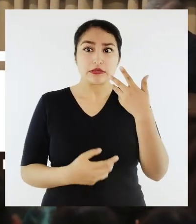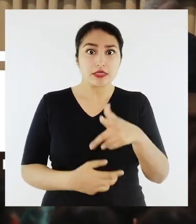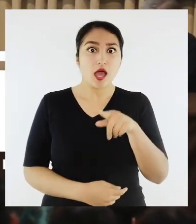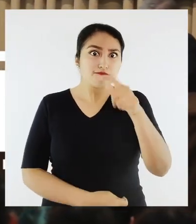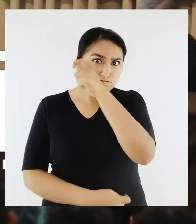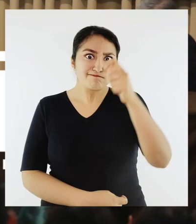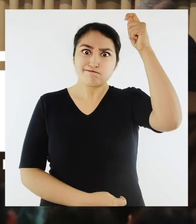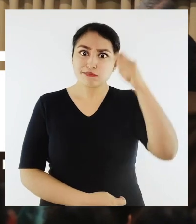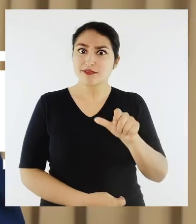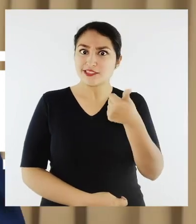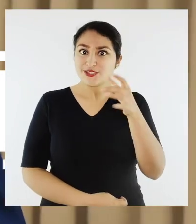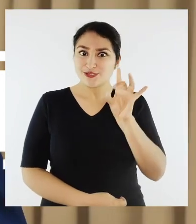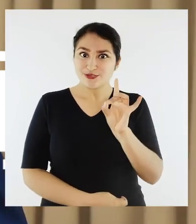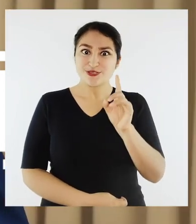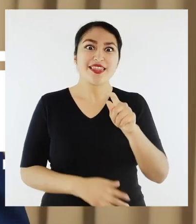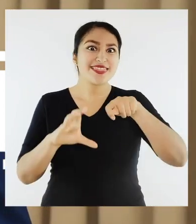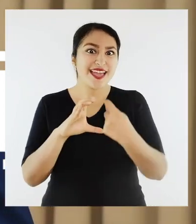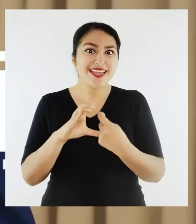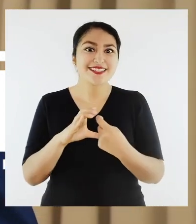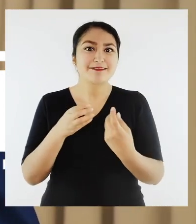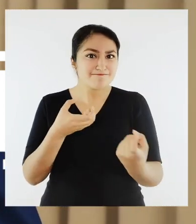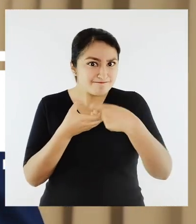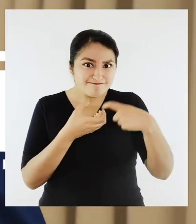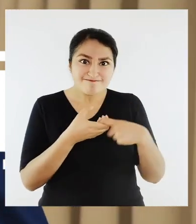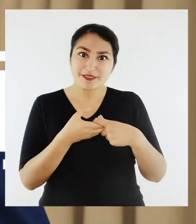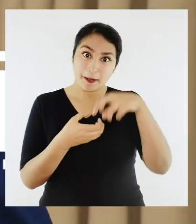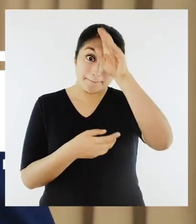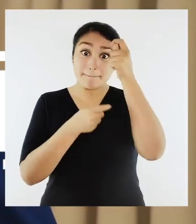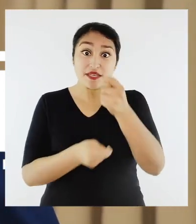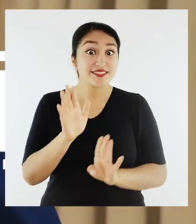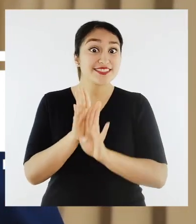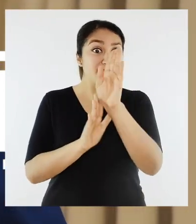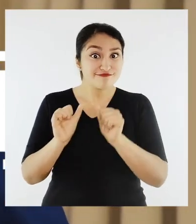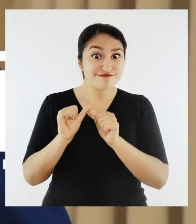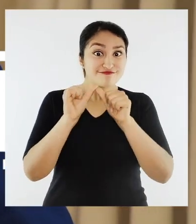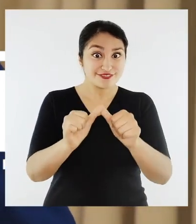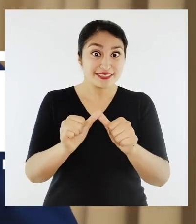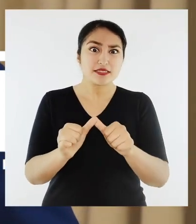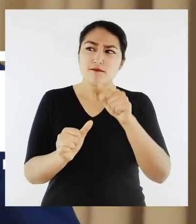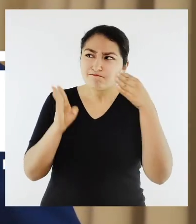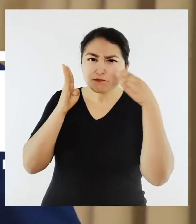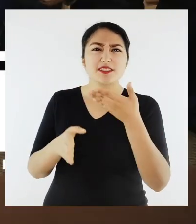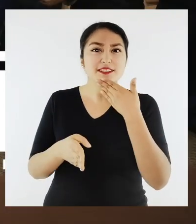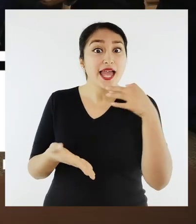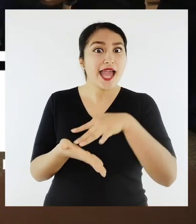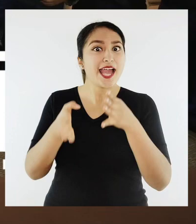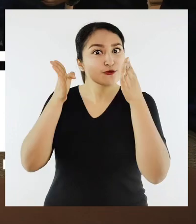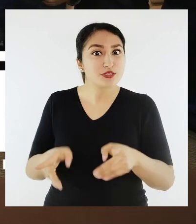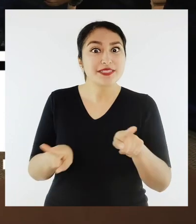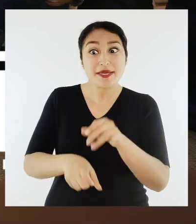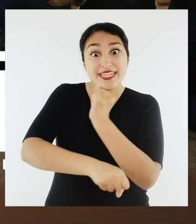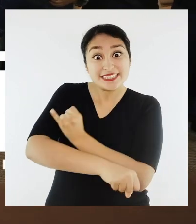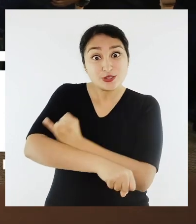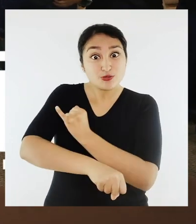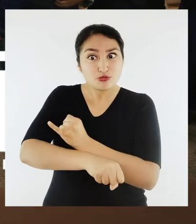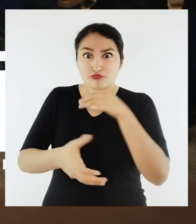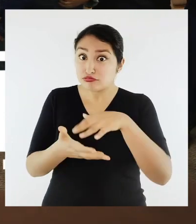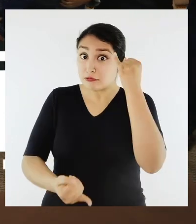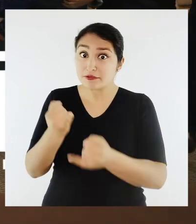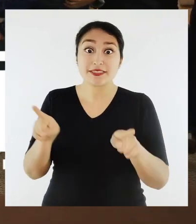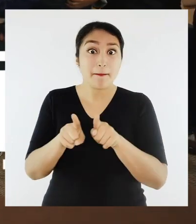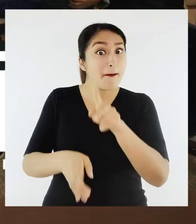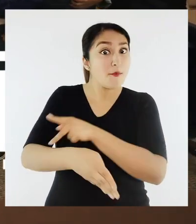integración minera y desarrollo sostenible, dirigido a estudiantes y egresados de carreras técnicas y profesionales, para destacar los